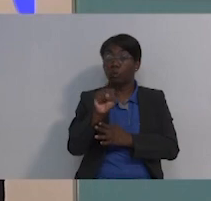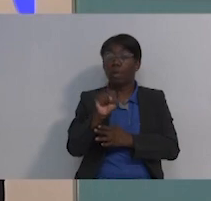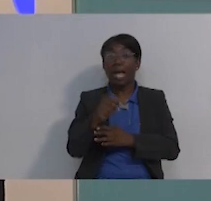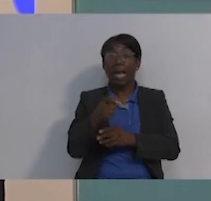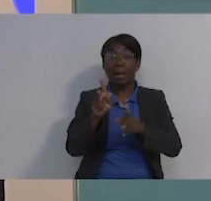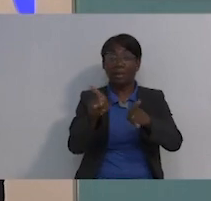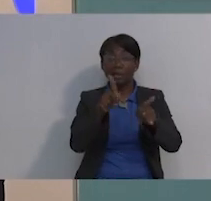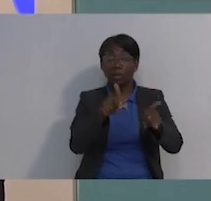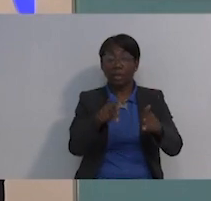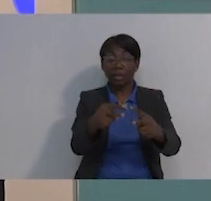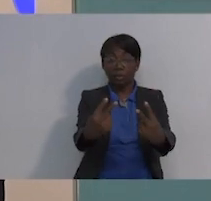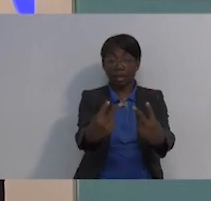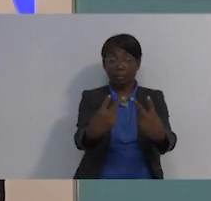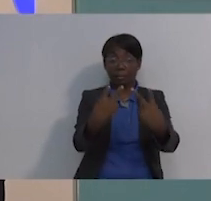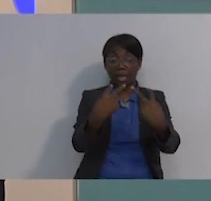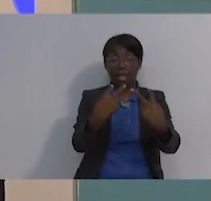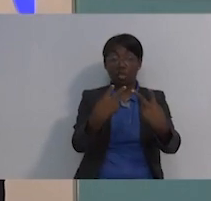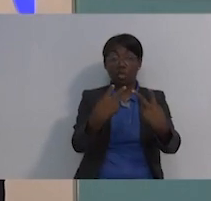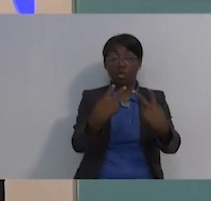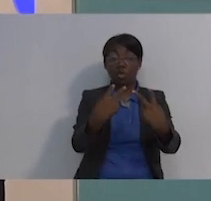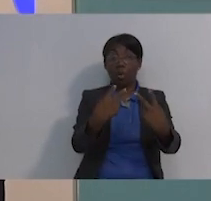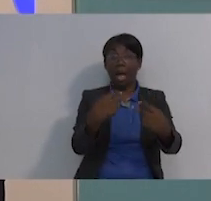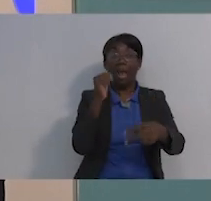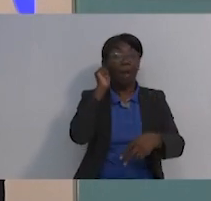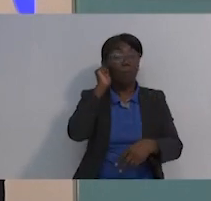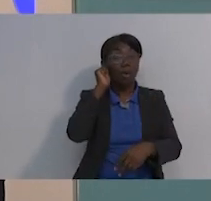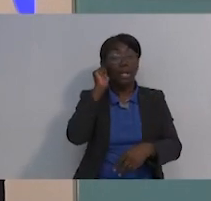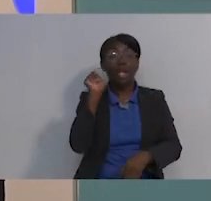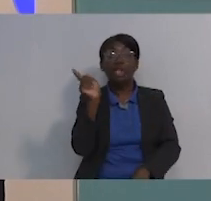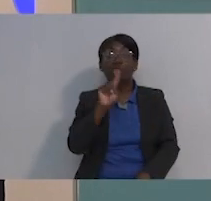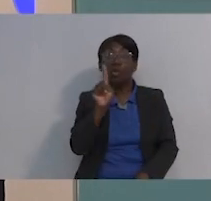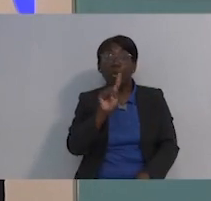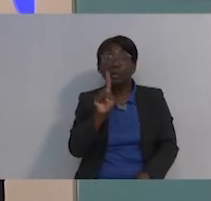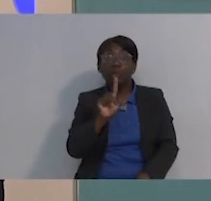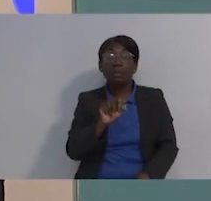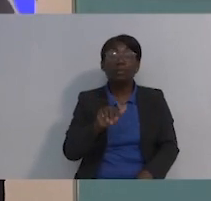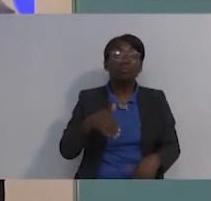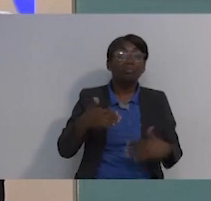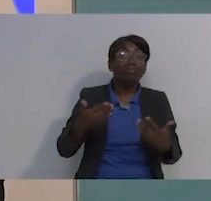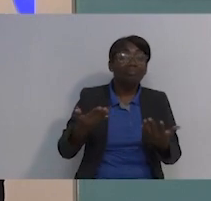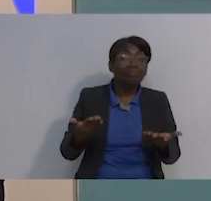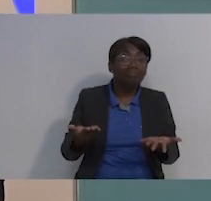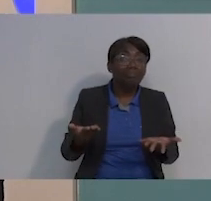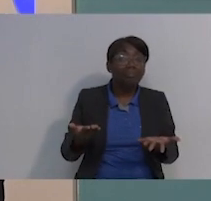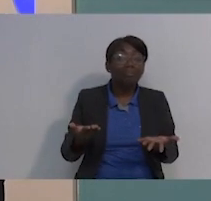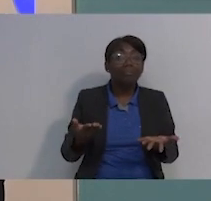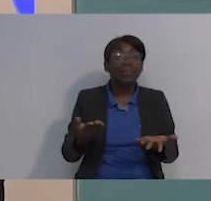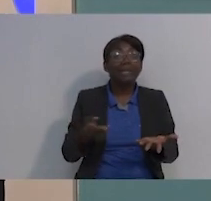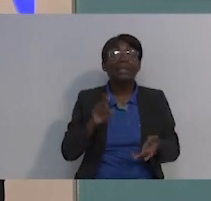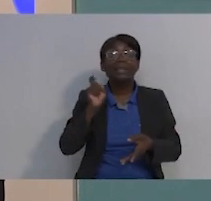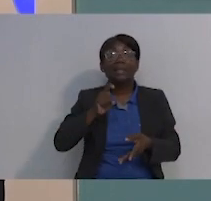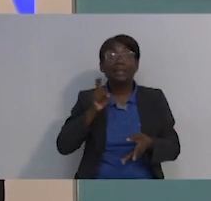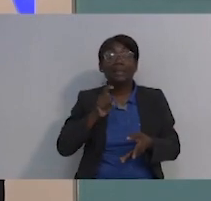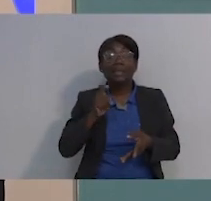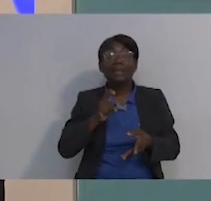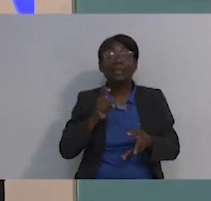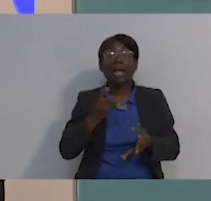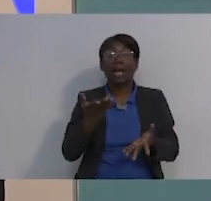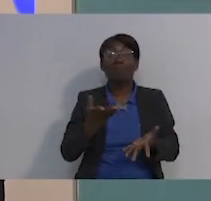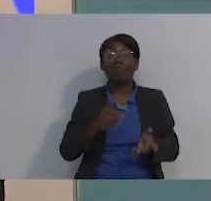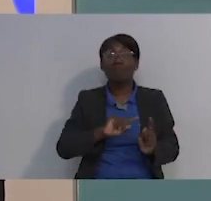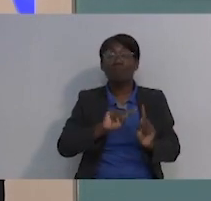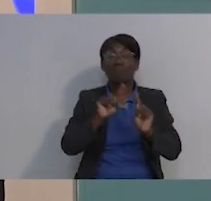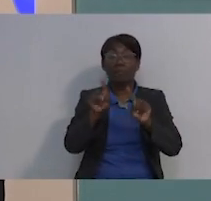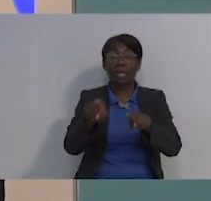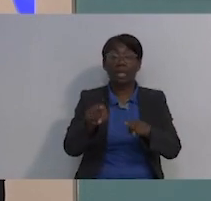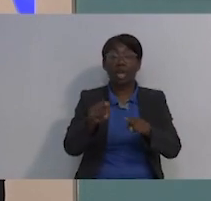población que nos está escuchando, sobre todo a las mujeres, dónde pueden ir en caso de que necesitan tratamiento.